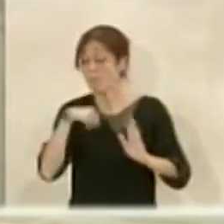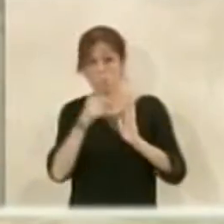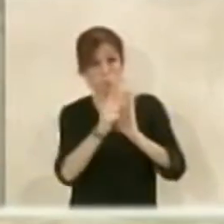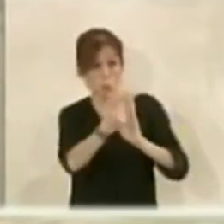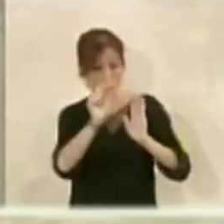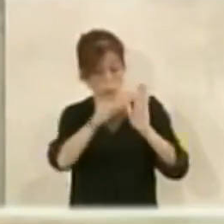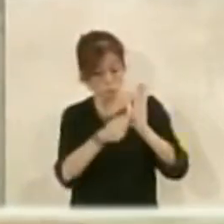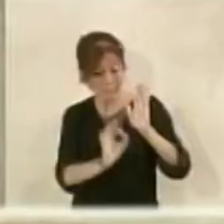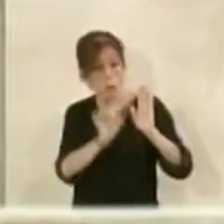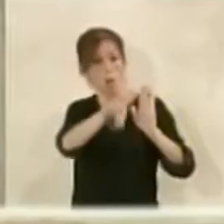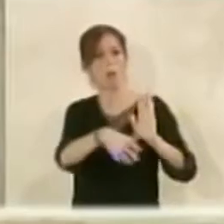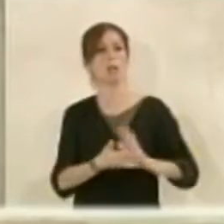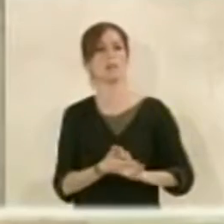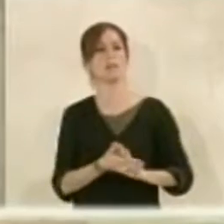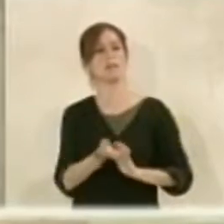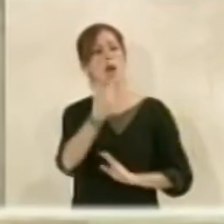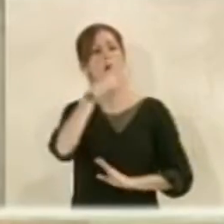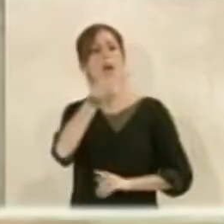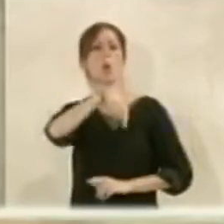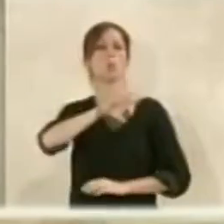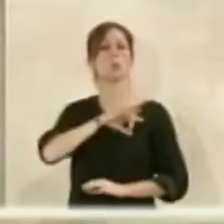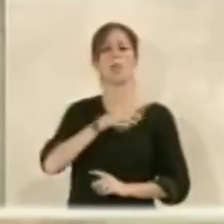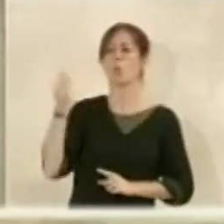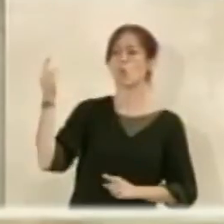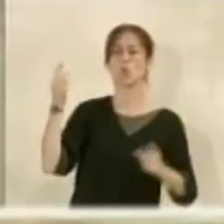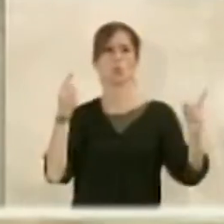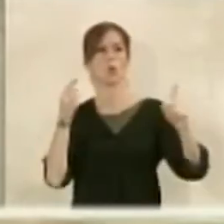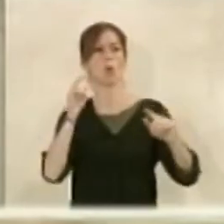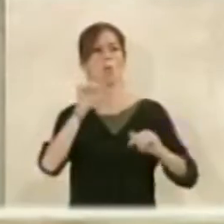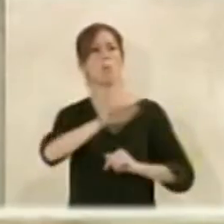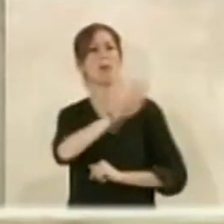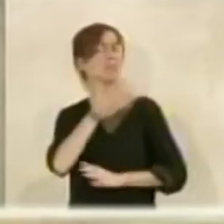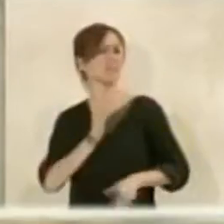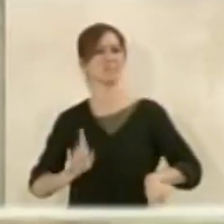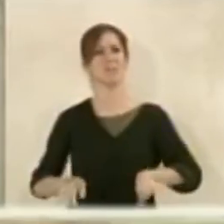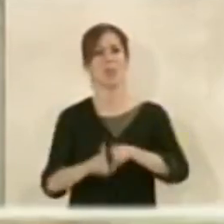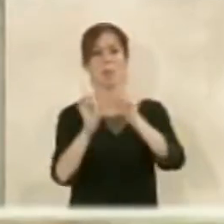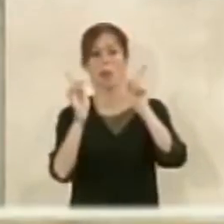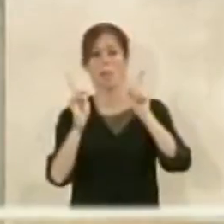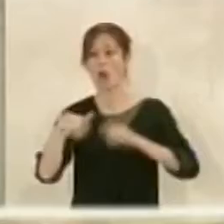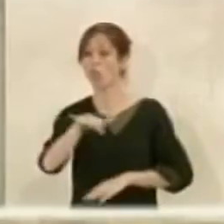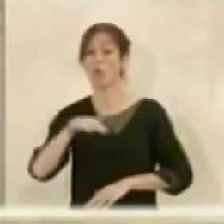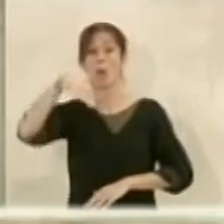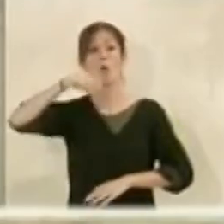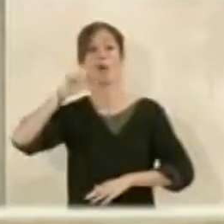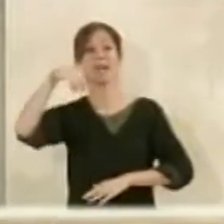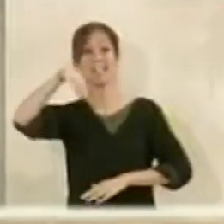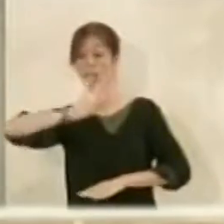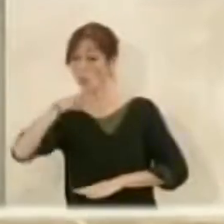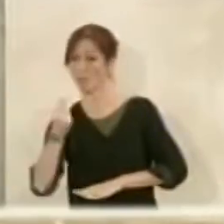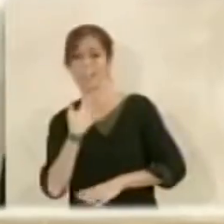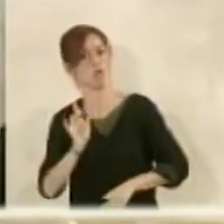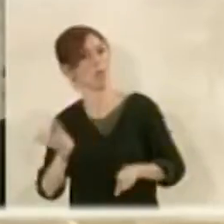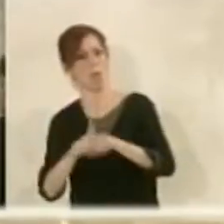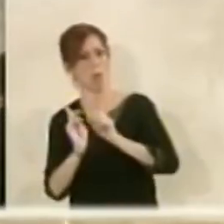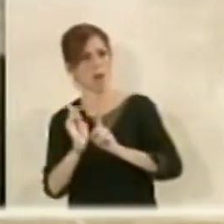misma cuestión y sin embargo ustedes, unos y otros pues parece que esto pues da igual. Sin embargo, la molineta no daba igual. Nosotros desde